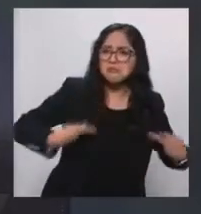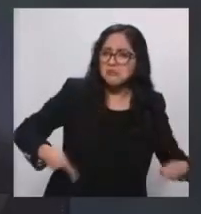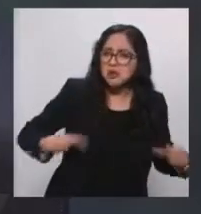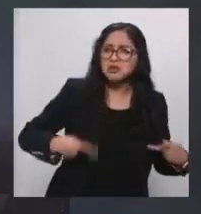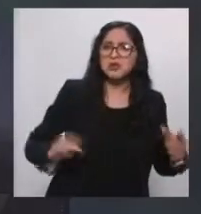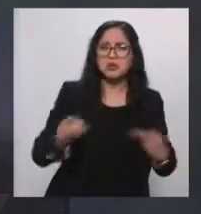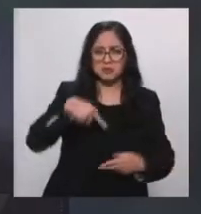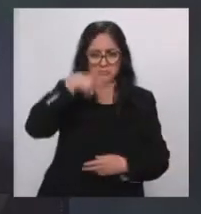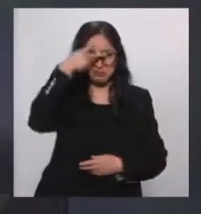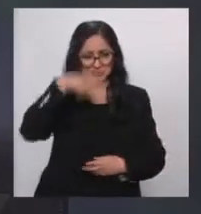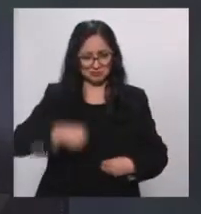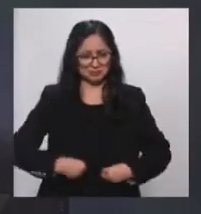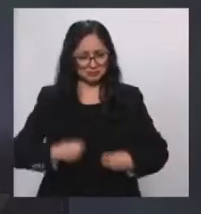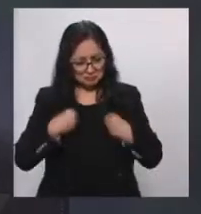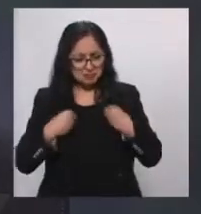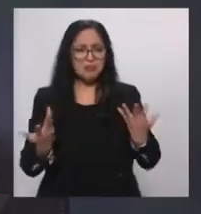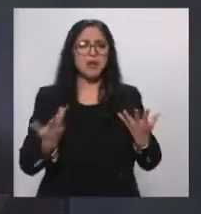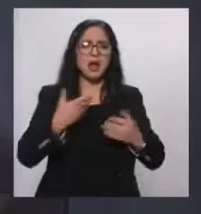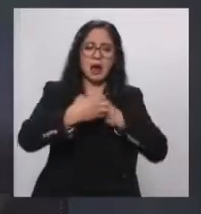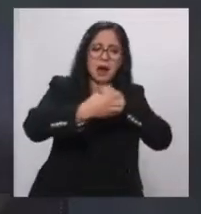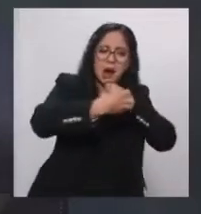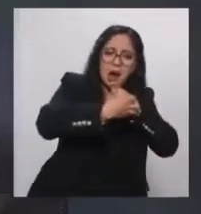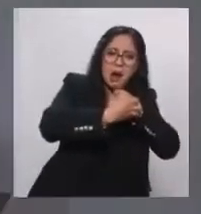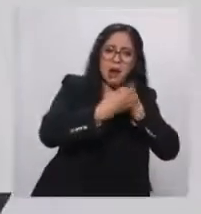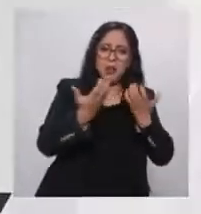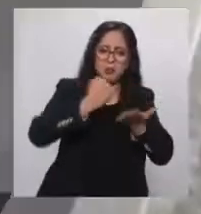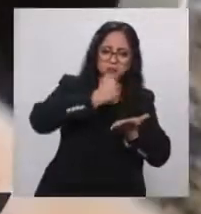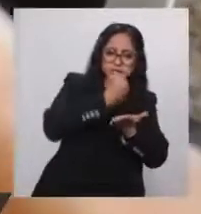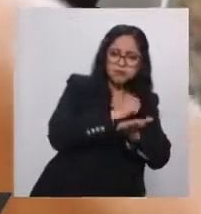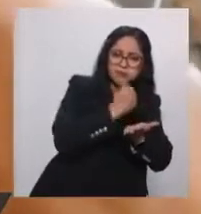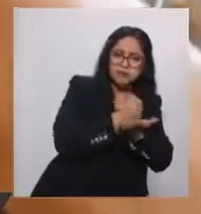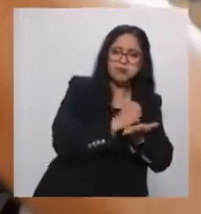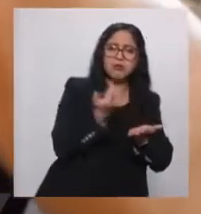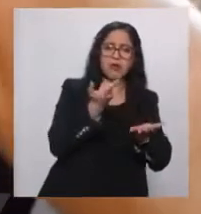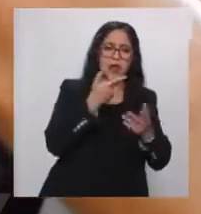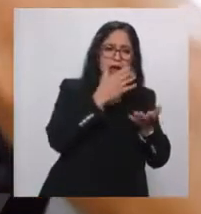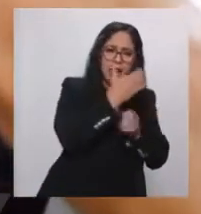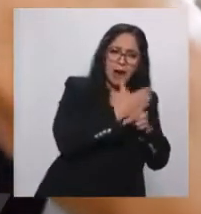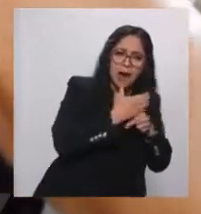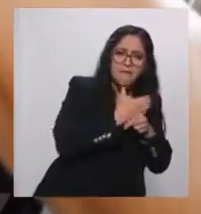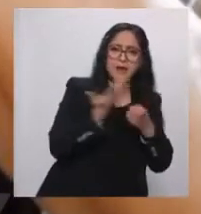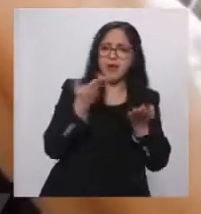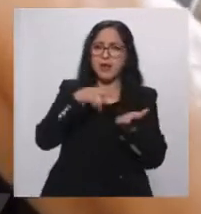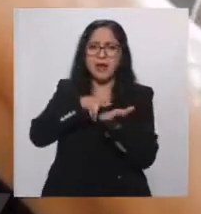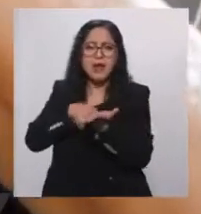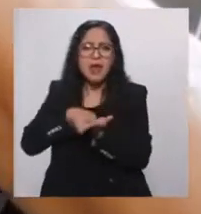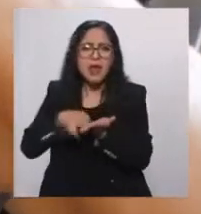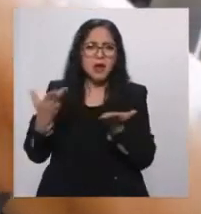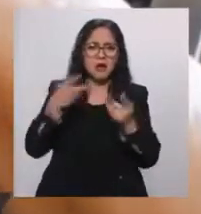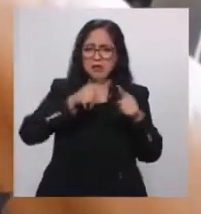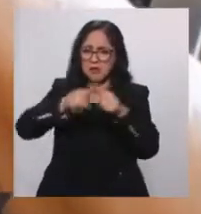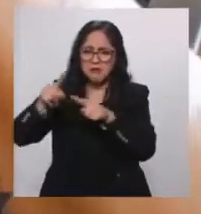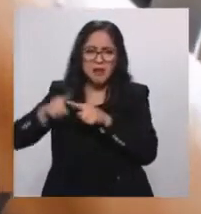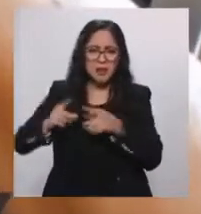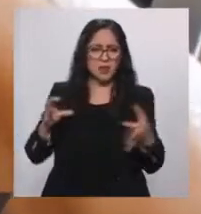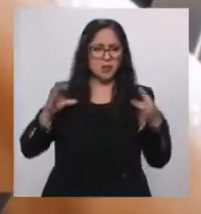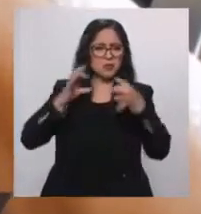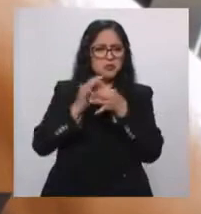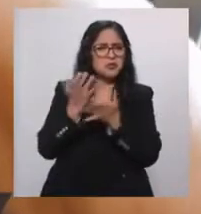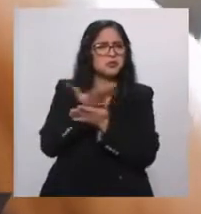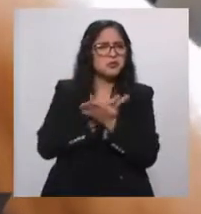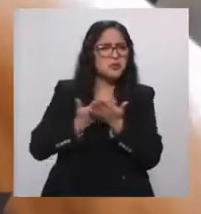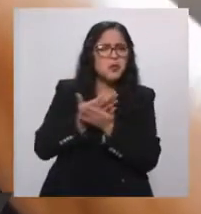refritos, vallos, negros, en sopa o como base o acompañamiento de algunos otros platillos. ¿Cuál es su favorito?